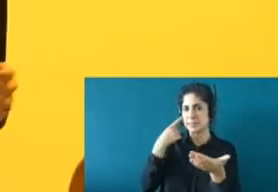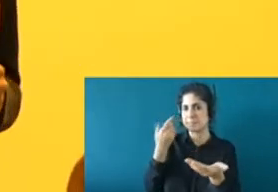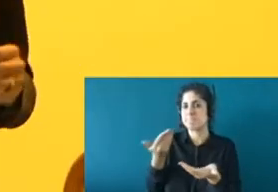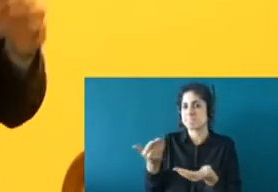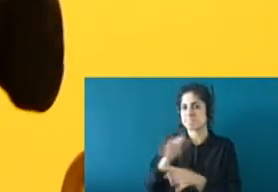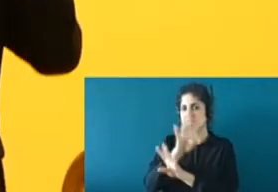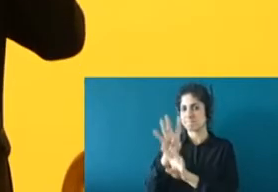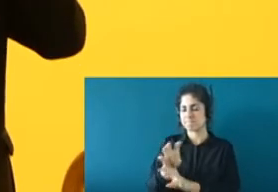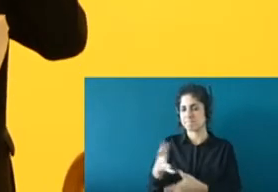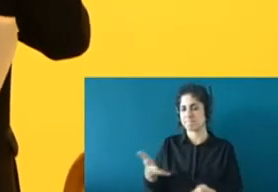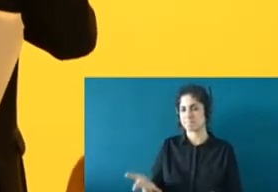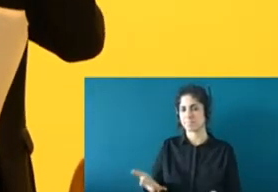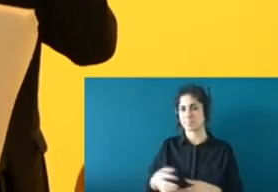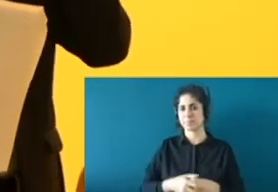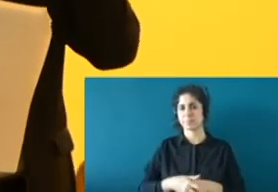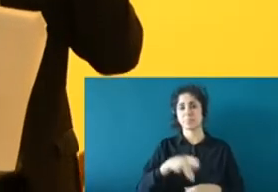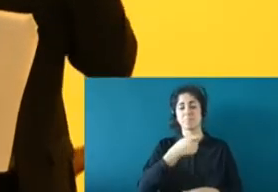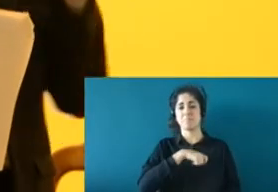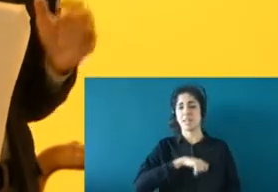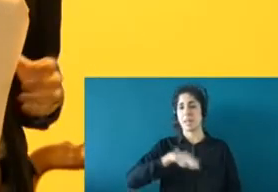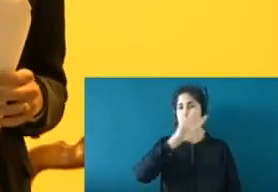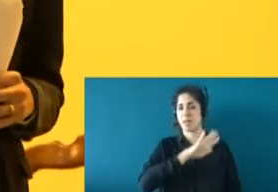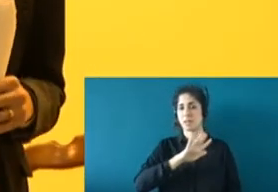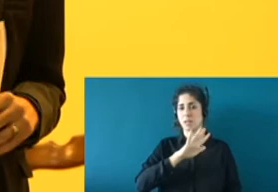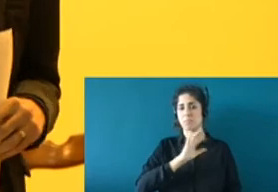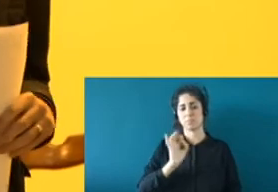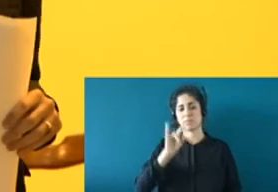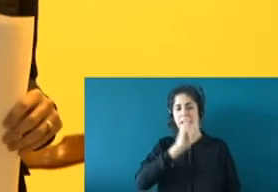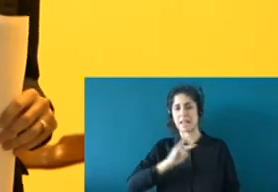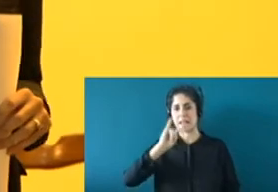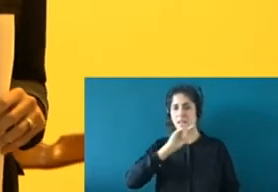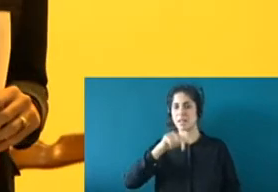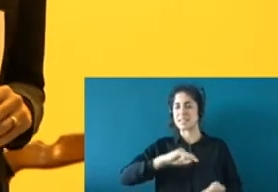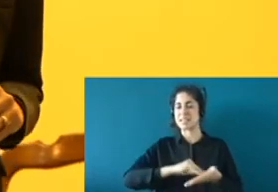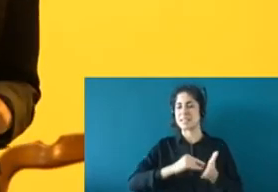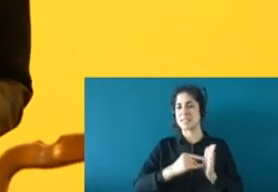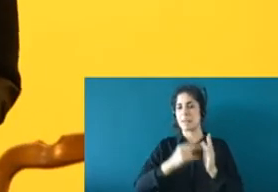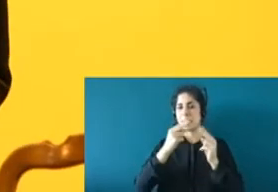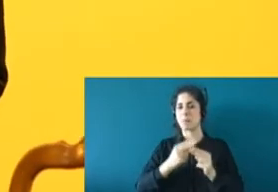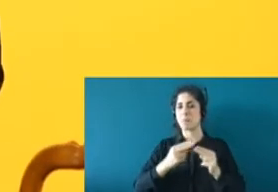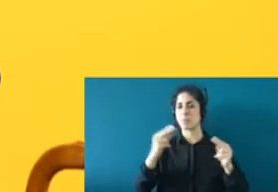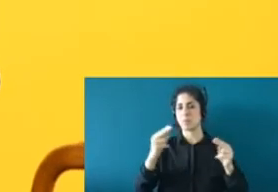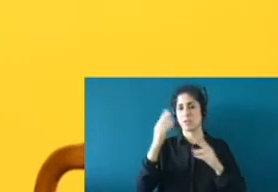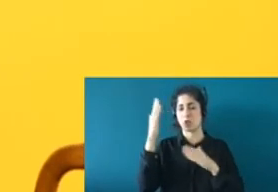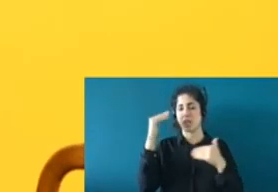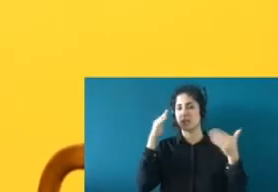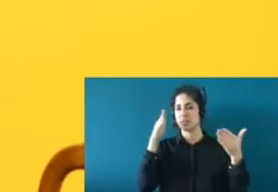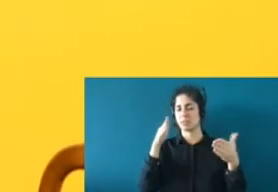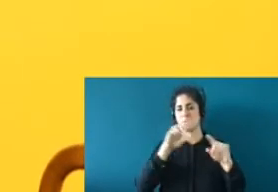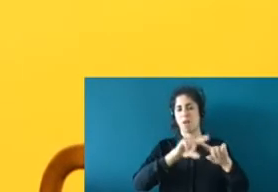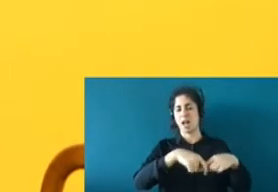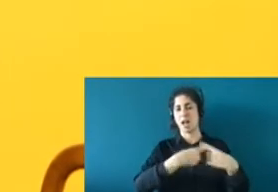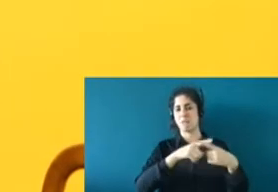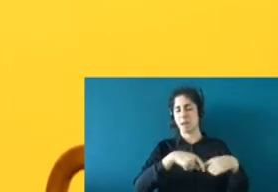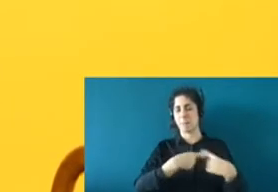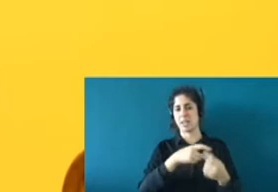España, en Canarias, no tenemos ni siquiera un sistema público de atención para las familias de personas